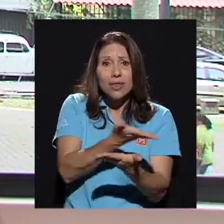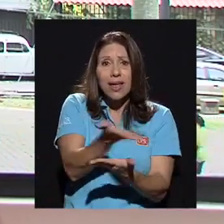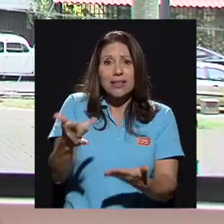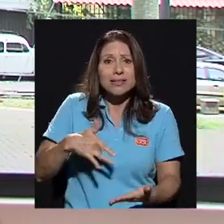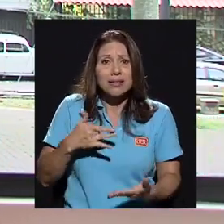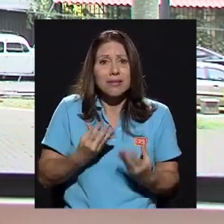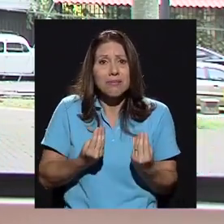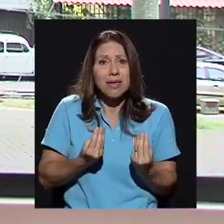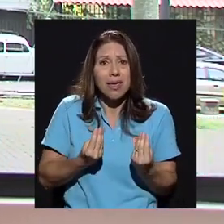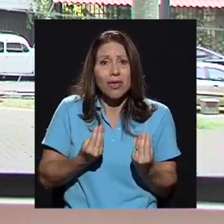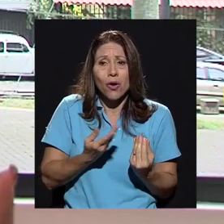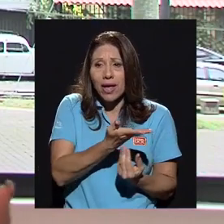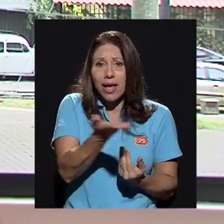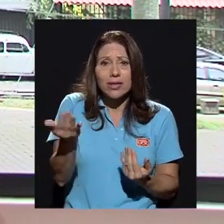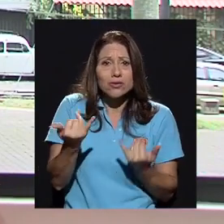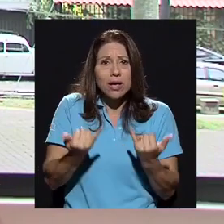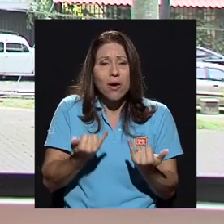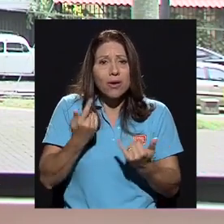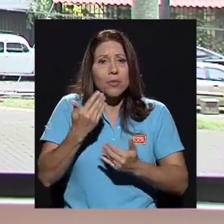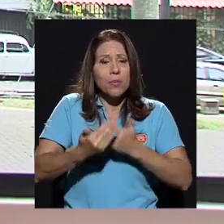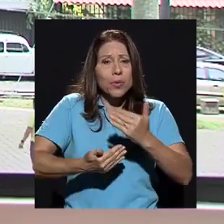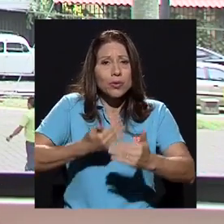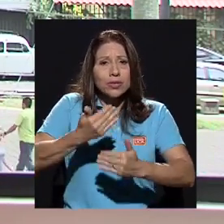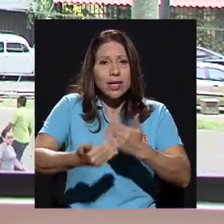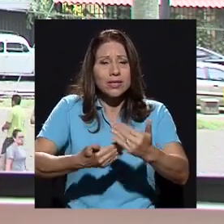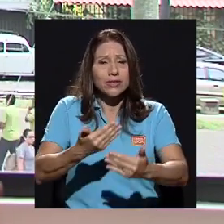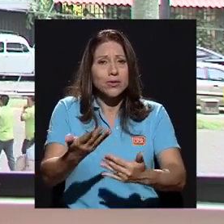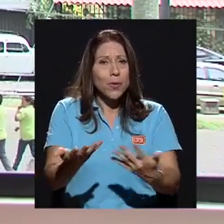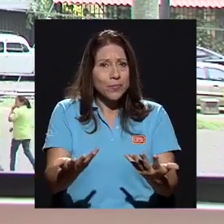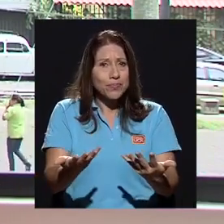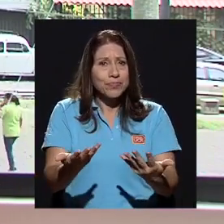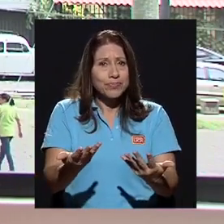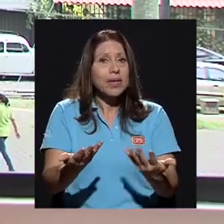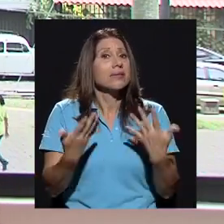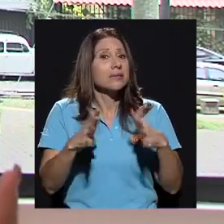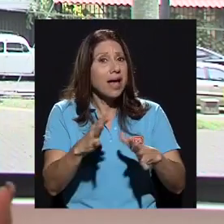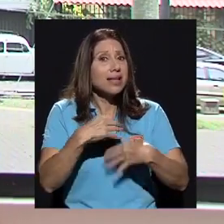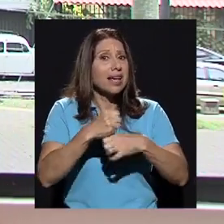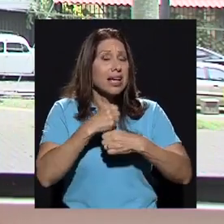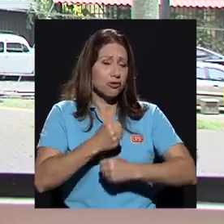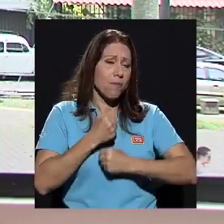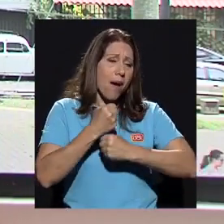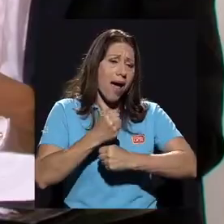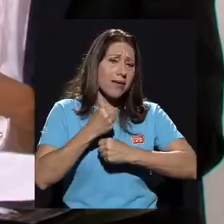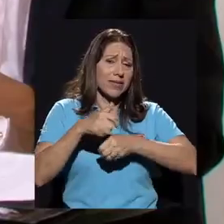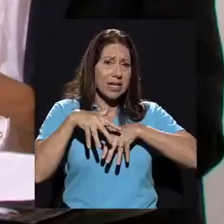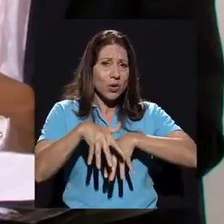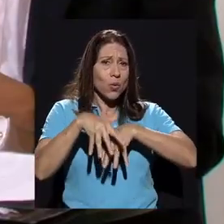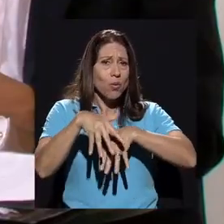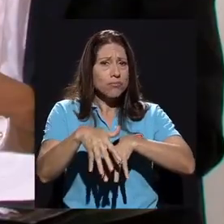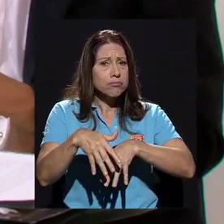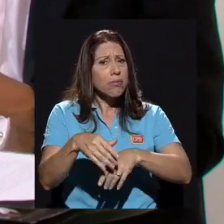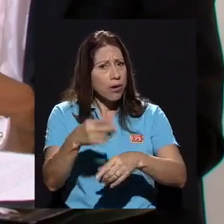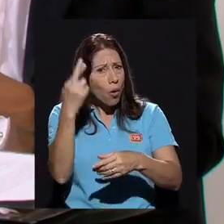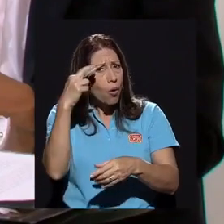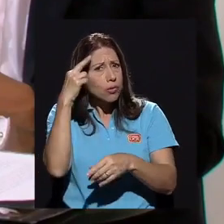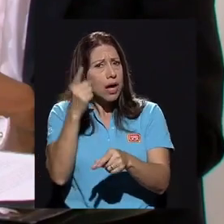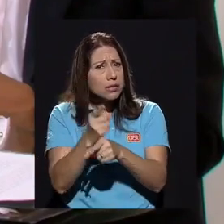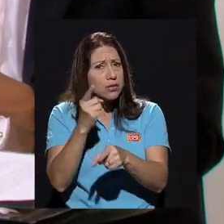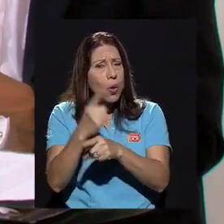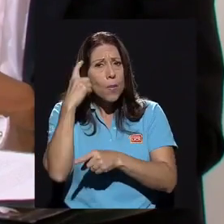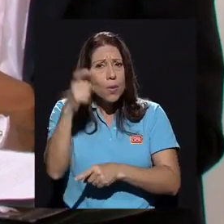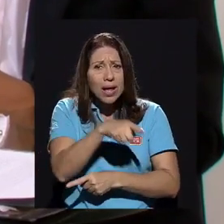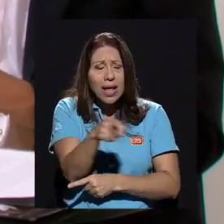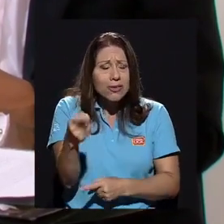miedo, ¿verdad? Ellos están ahora ahí en un proceso, ha habido manifestaciones y marchas, con toda razón, porque